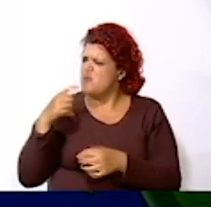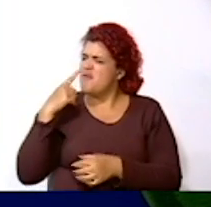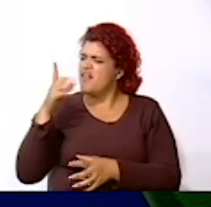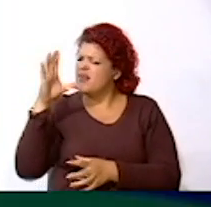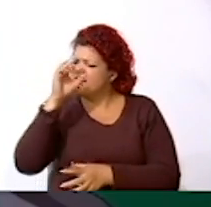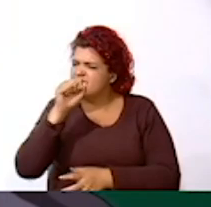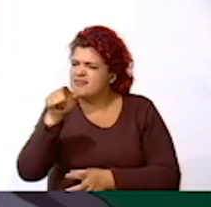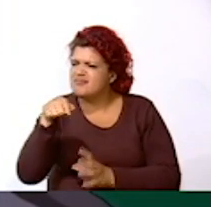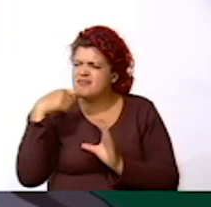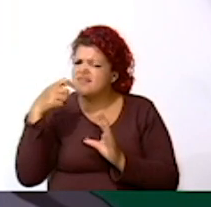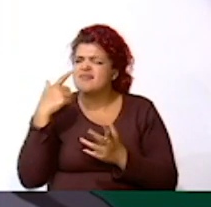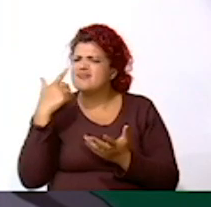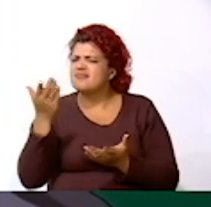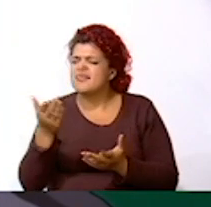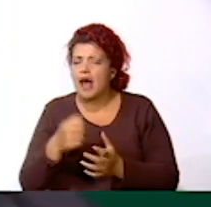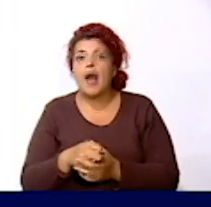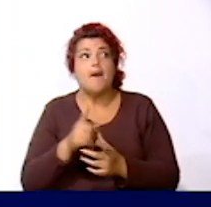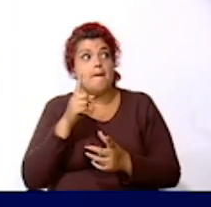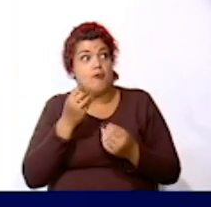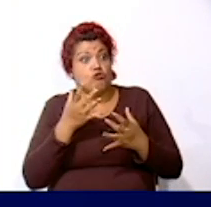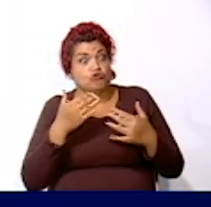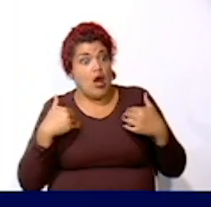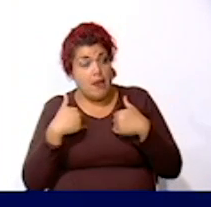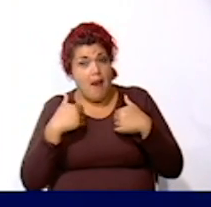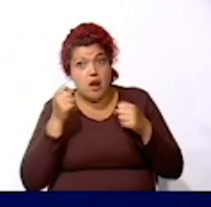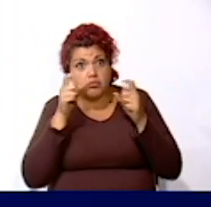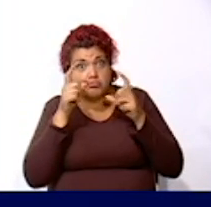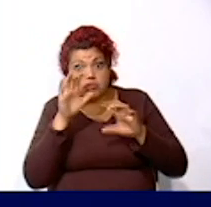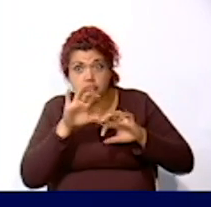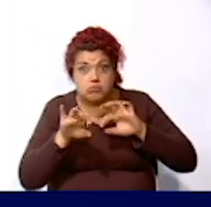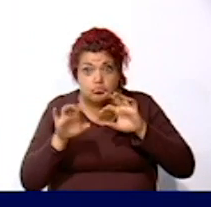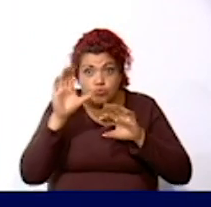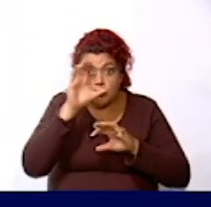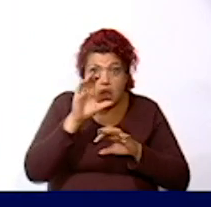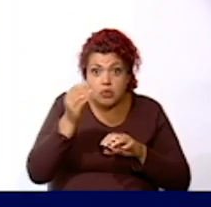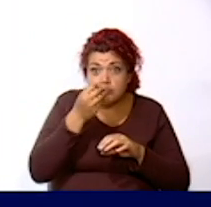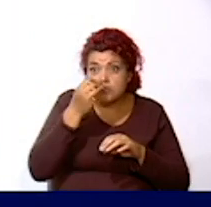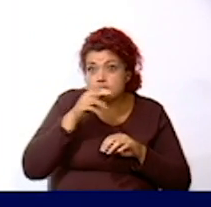despiertos Buscando su alimento Y otros cantando